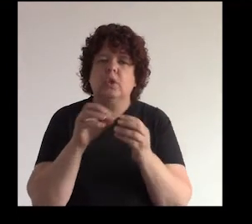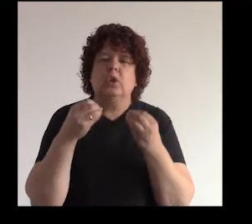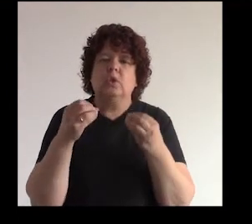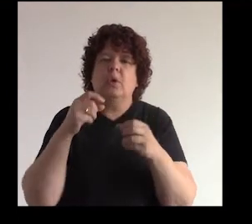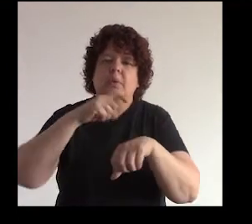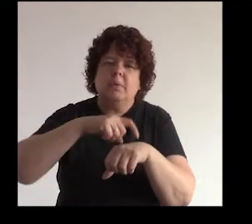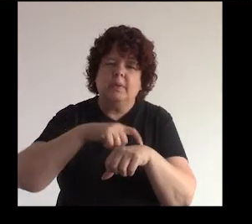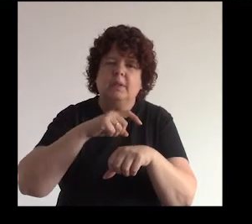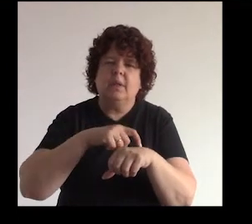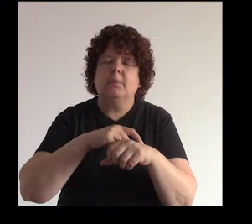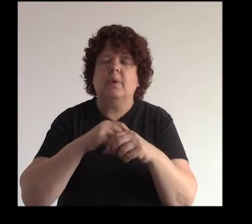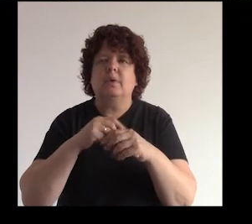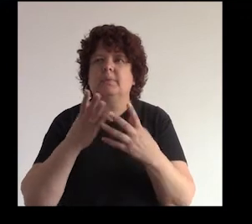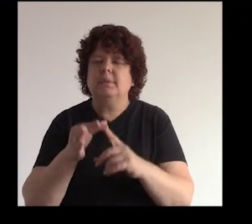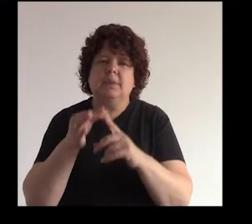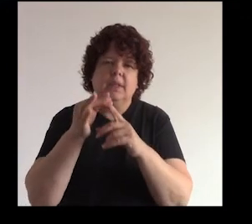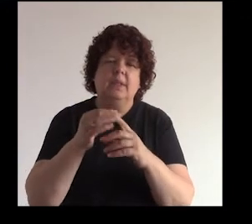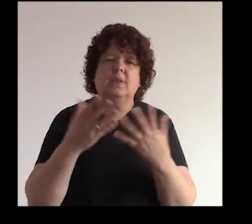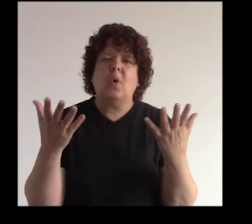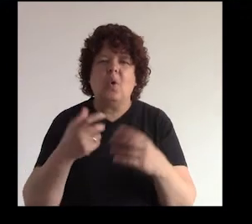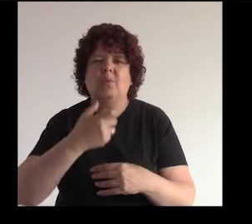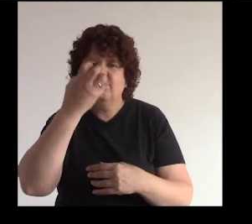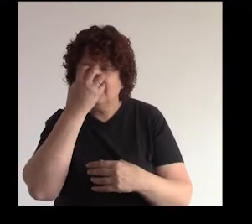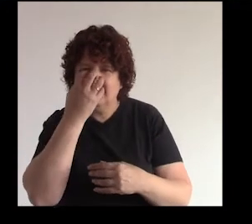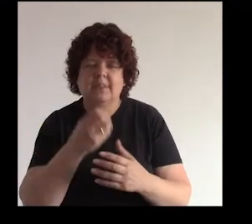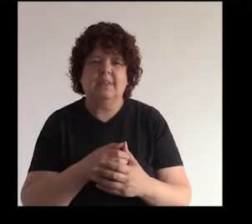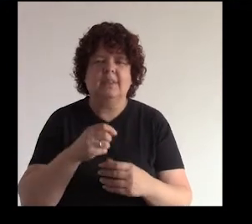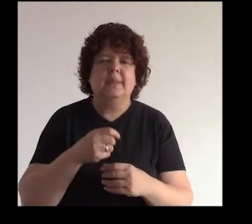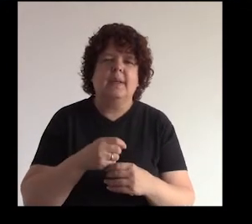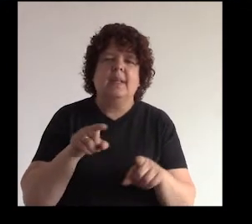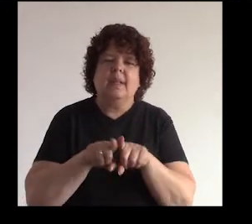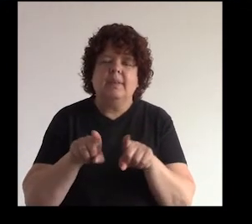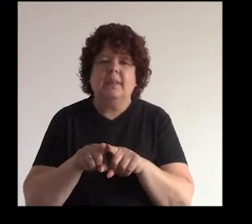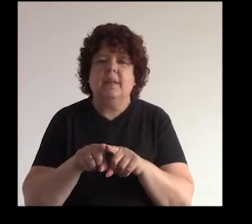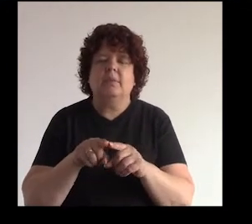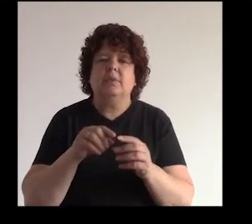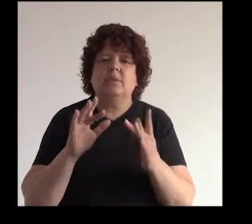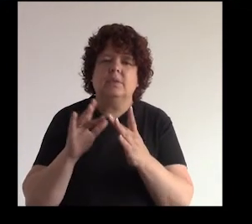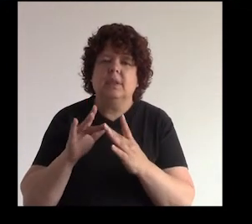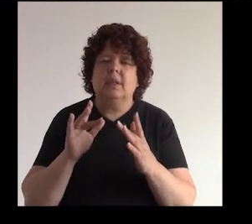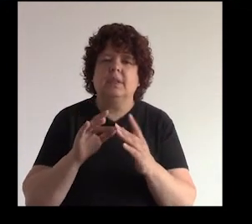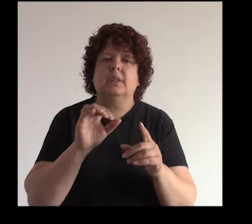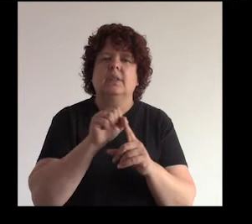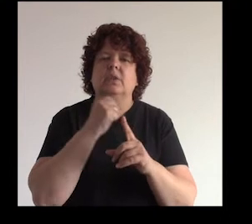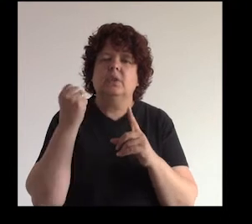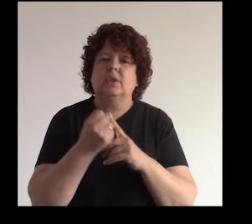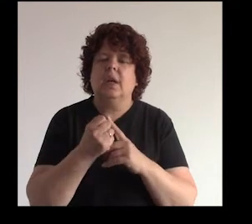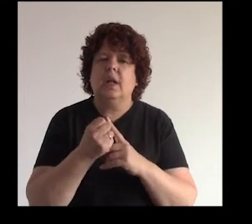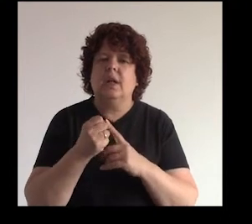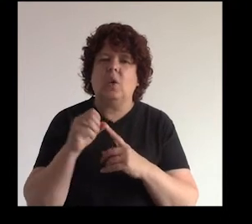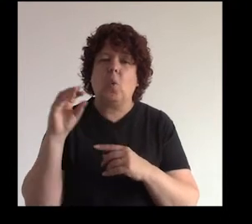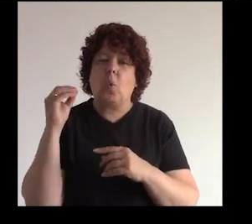sobre momentos especiales o cosas divertidas ¿no? también tenemos una red social mucho más joven